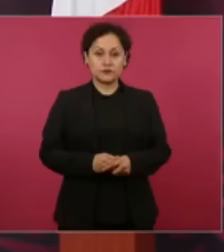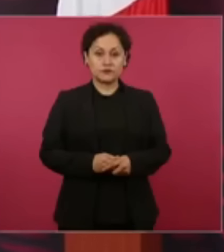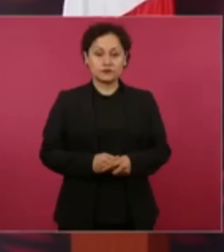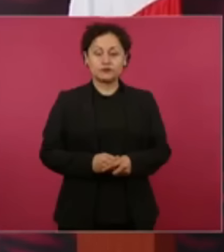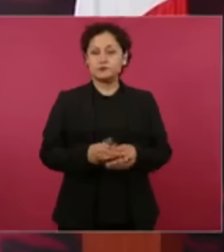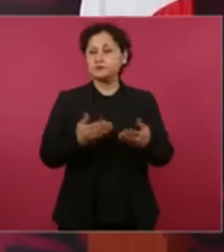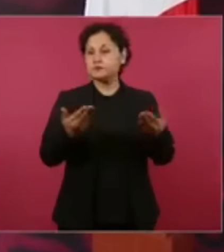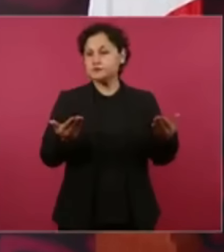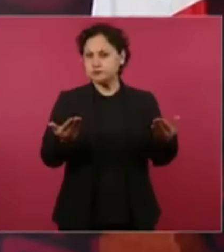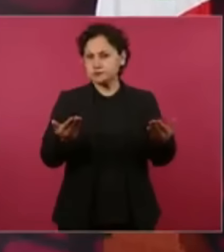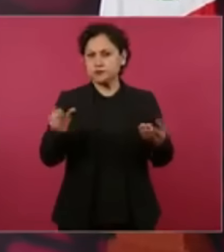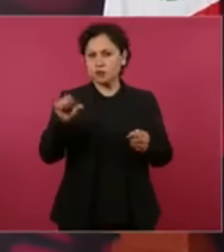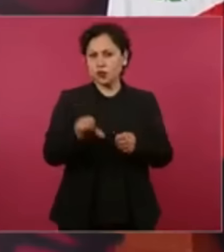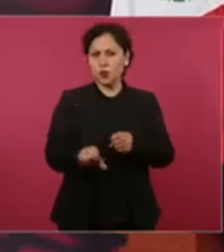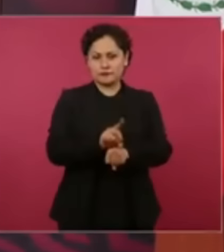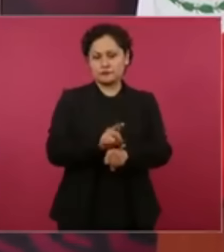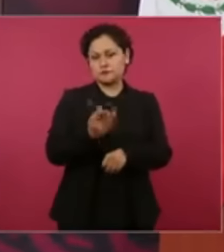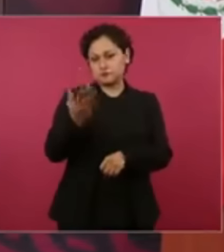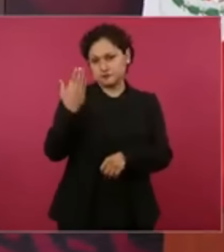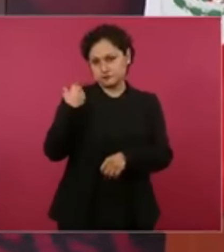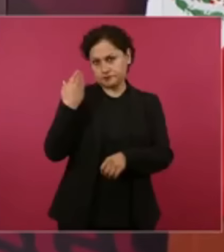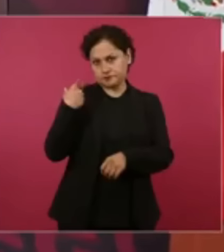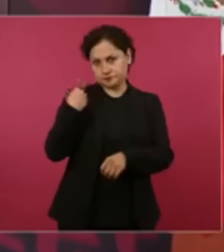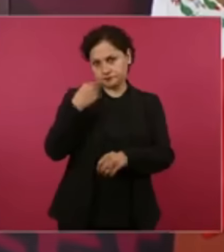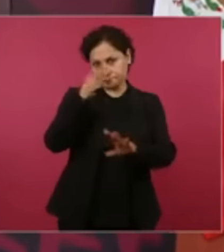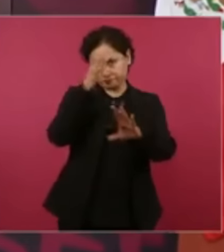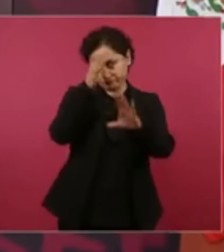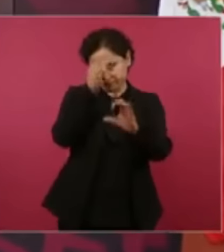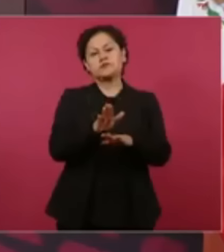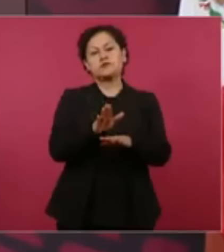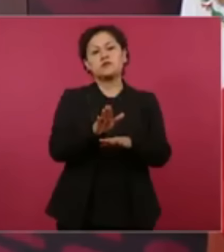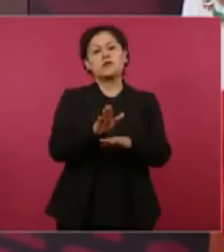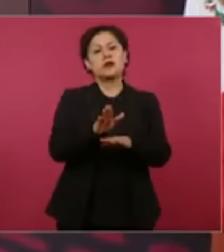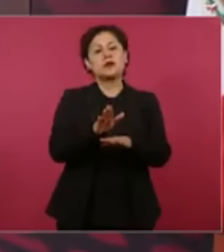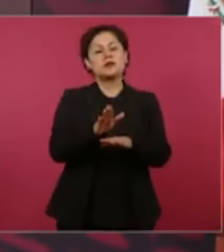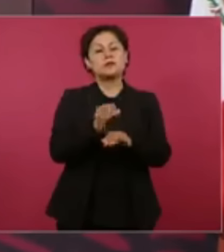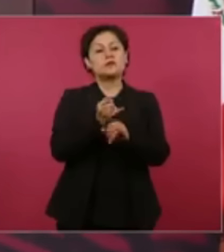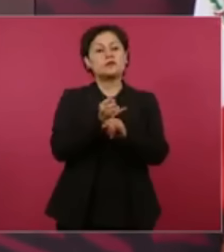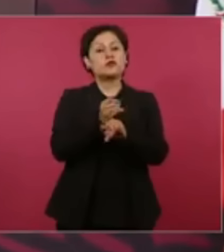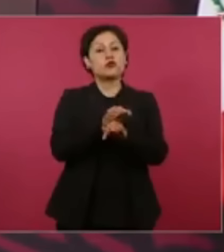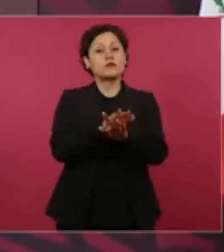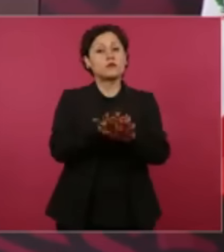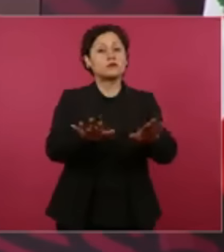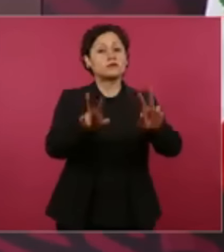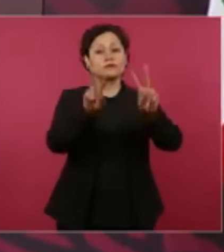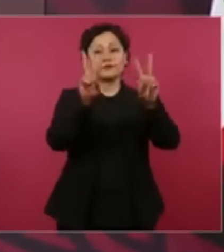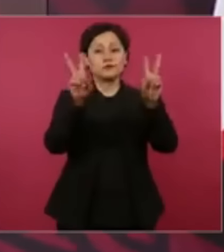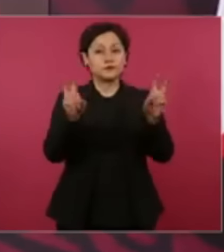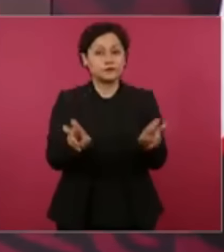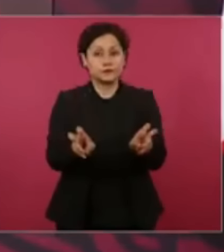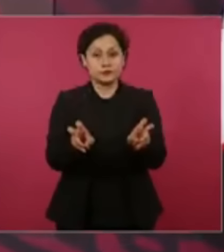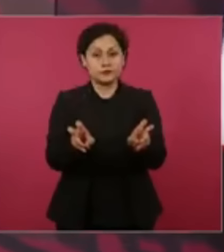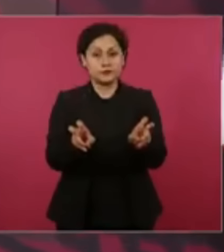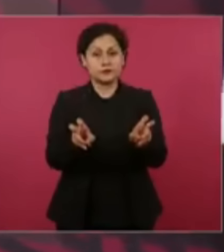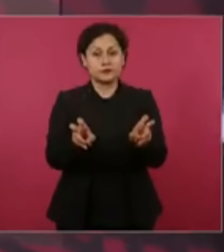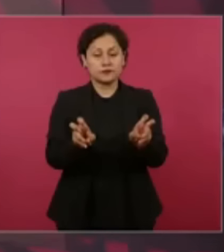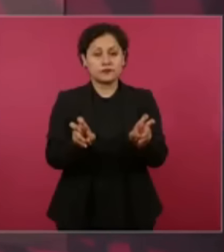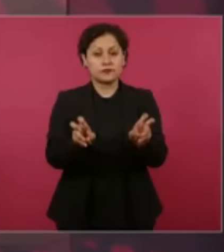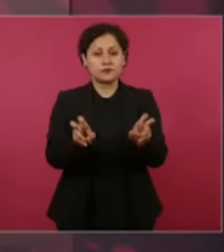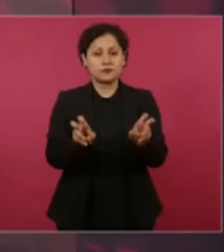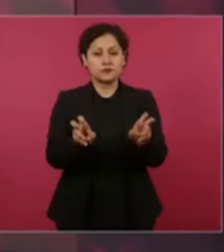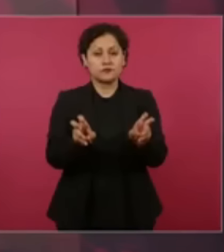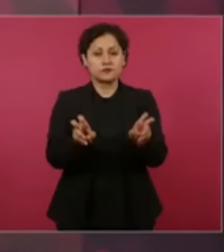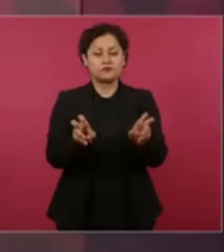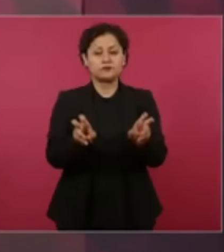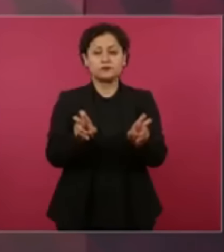acordamos dar una información sobre el funcionamiento del sistema